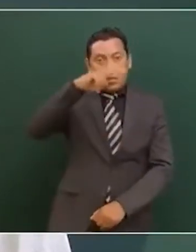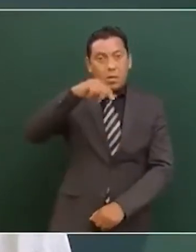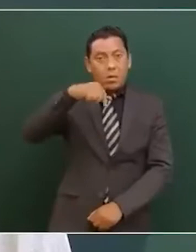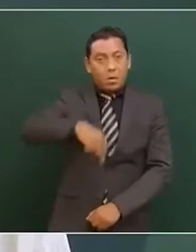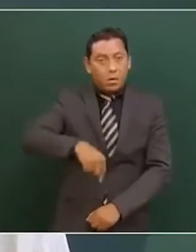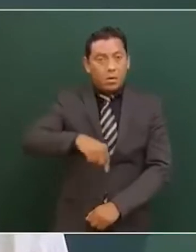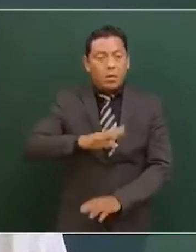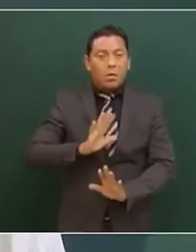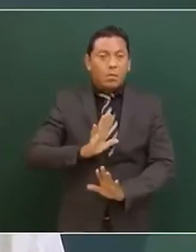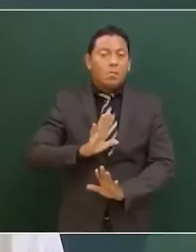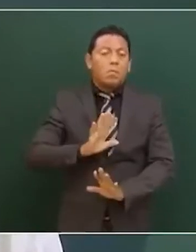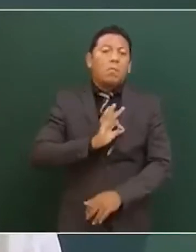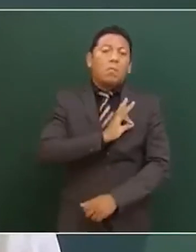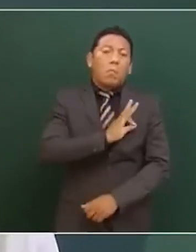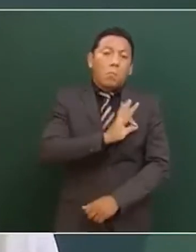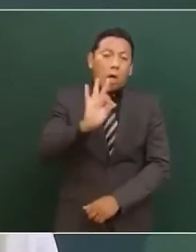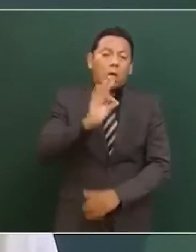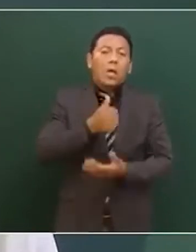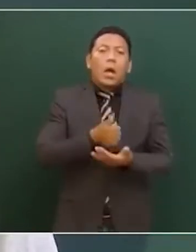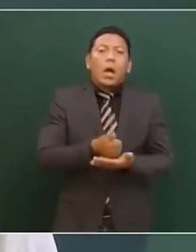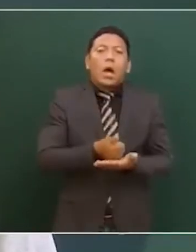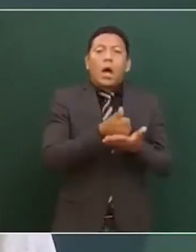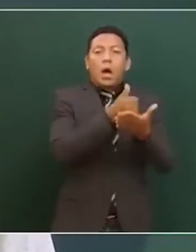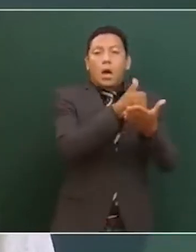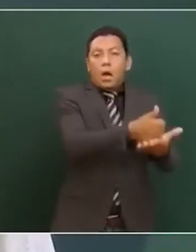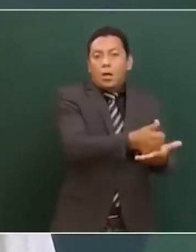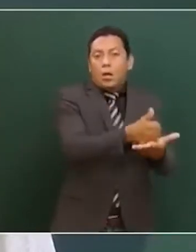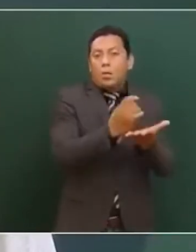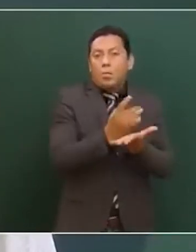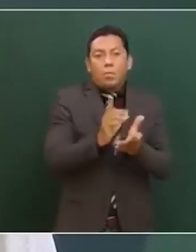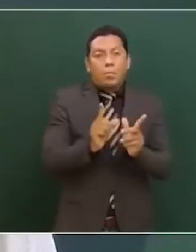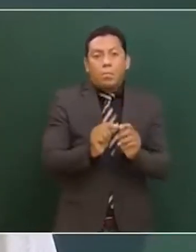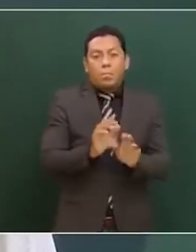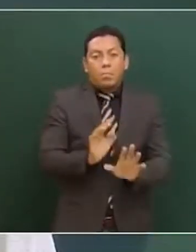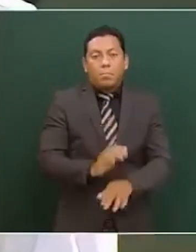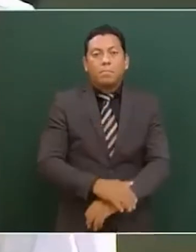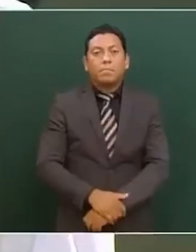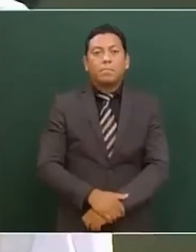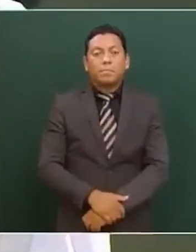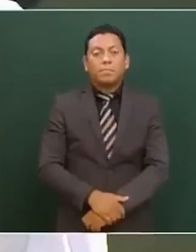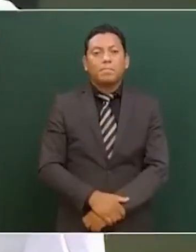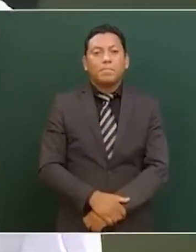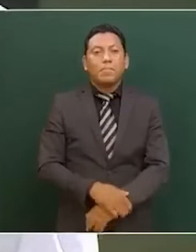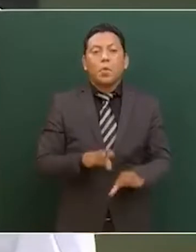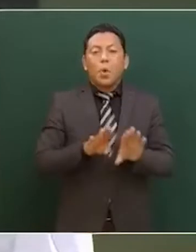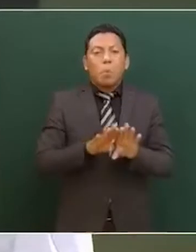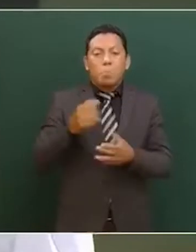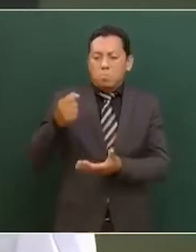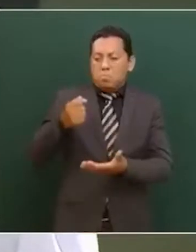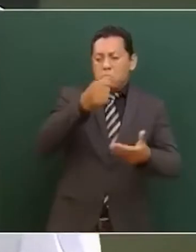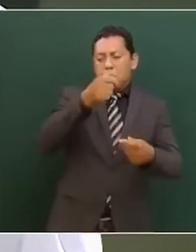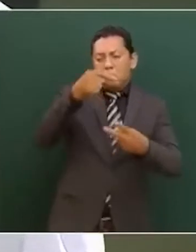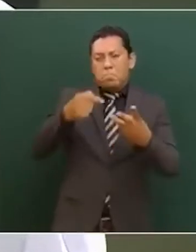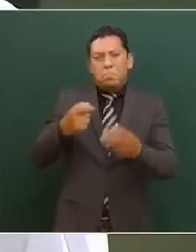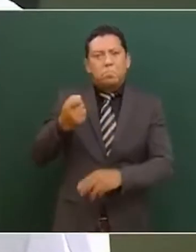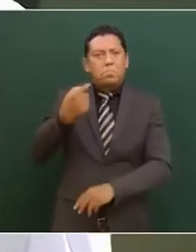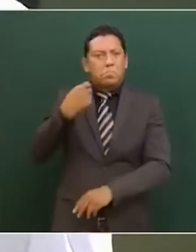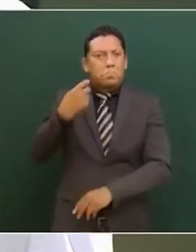podría ayudar con medicamentos,